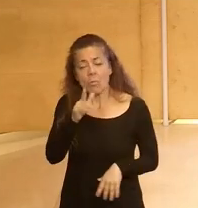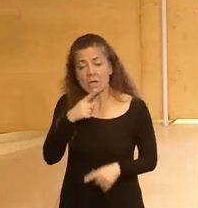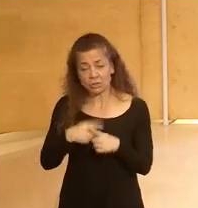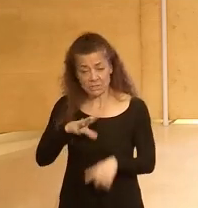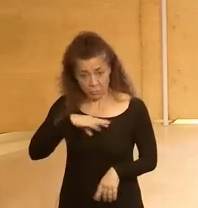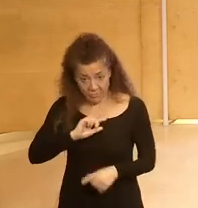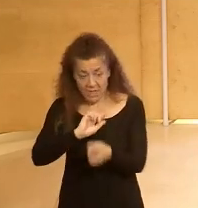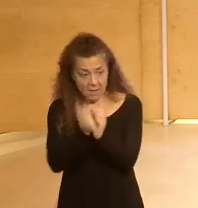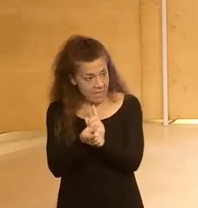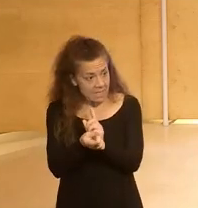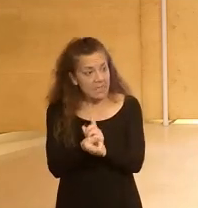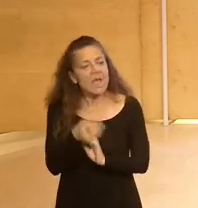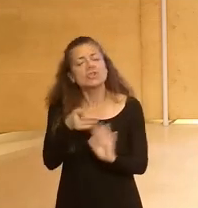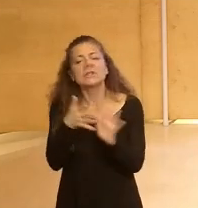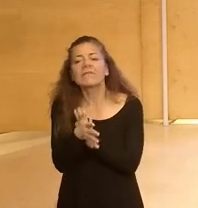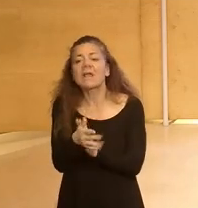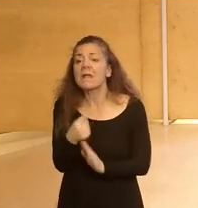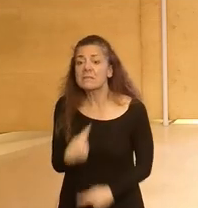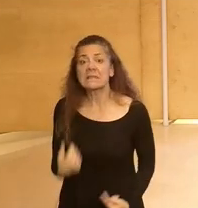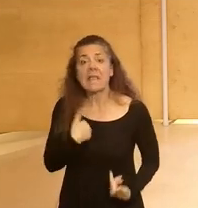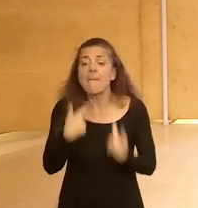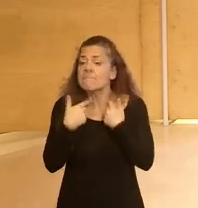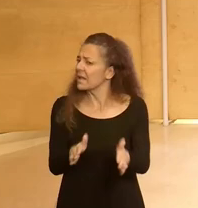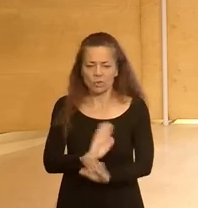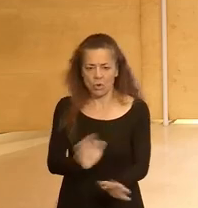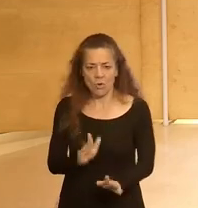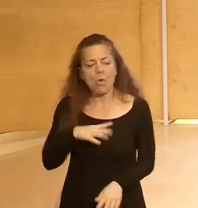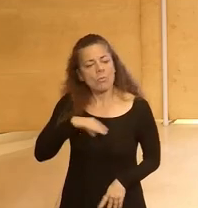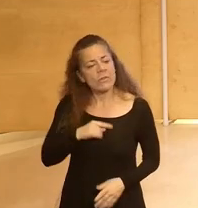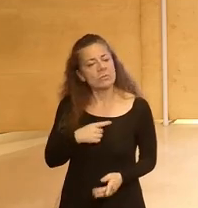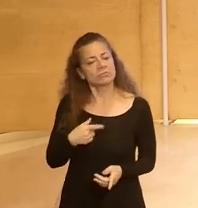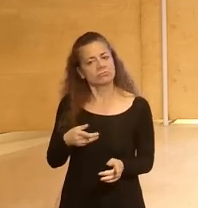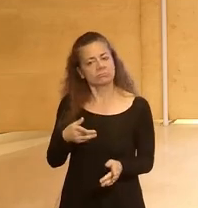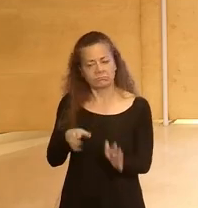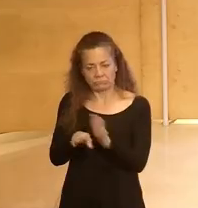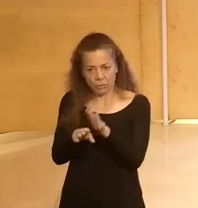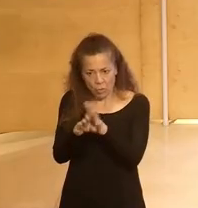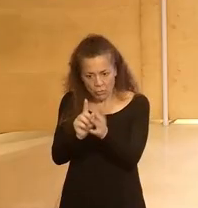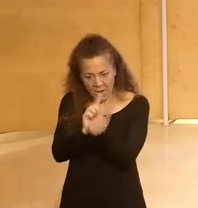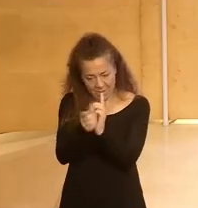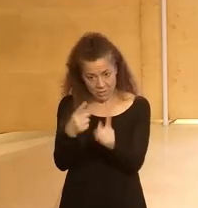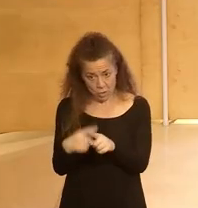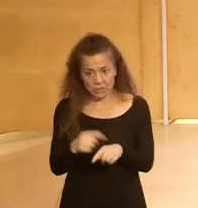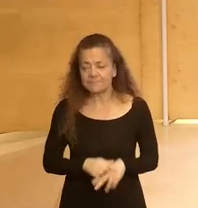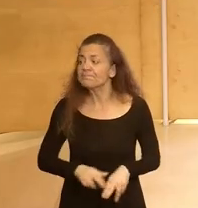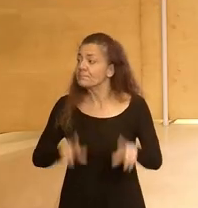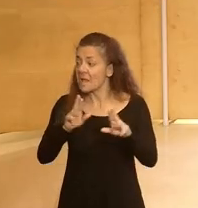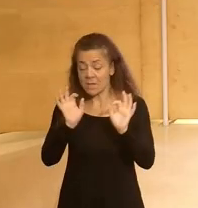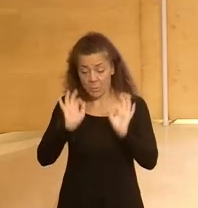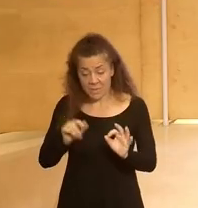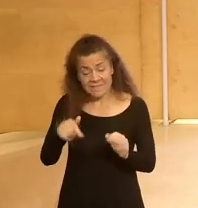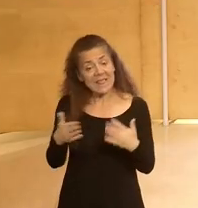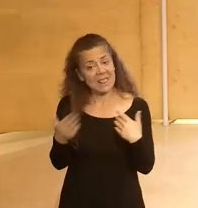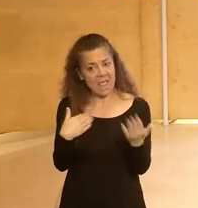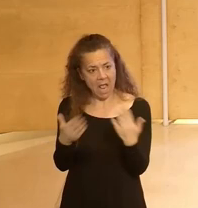cambiar es que aún no está todo perdido aún podemos seguir transmitiendo la sensación de las cosas aún pueden ser distintas esperemos que precisamente este